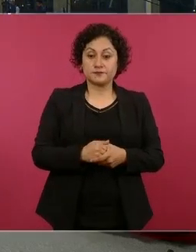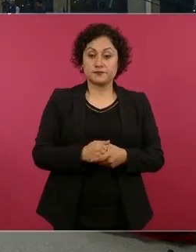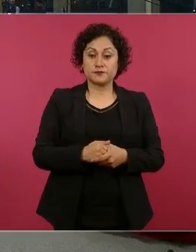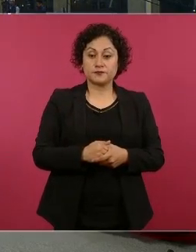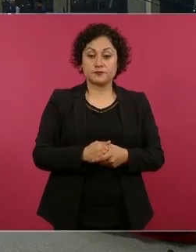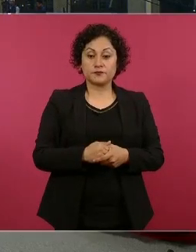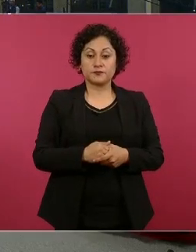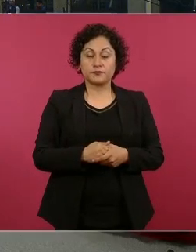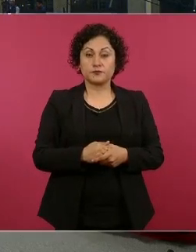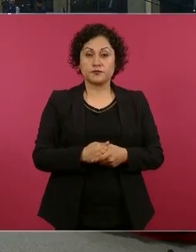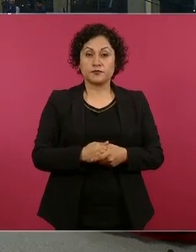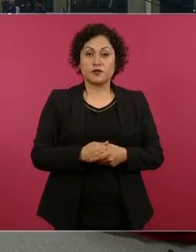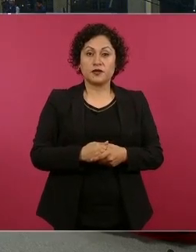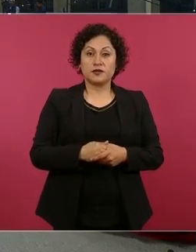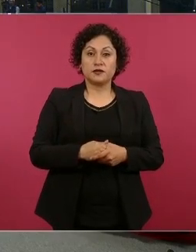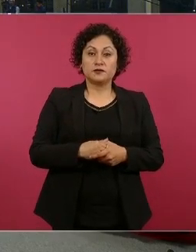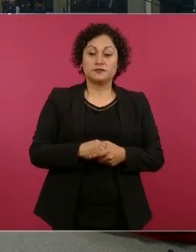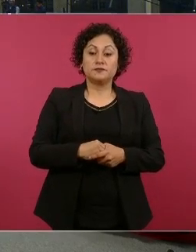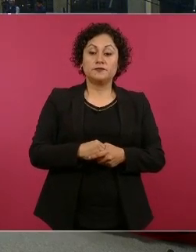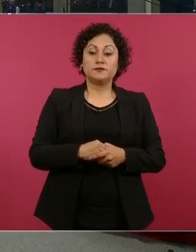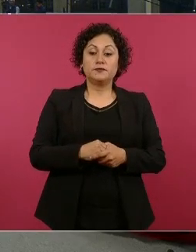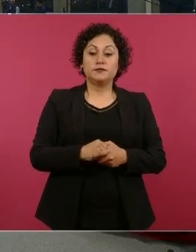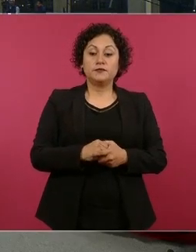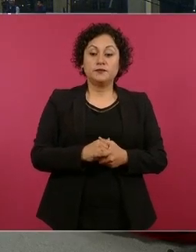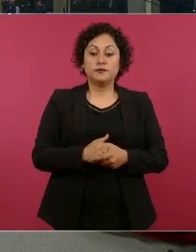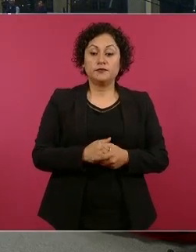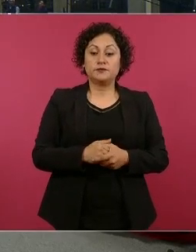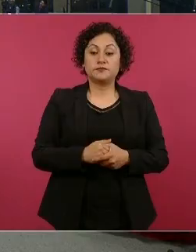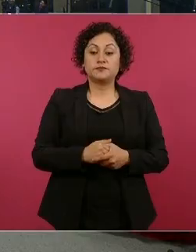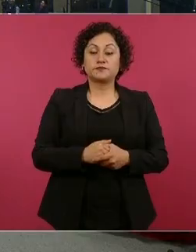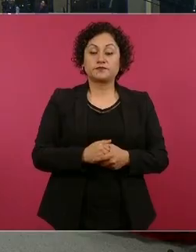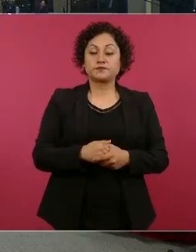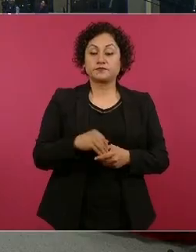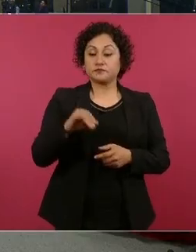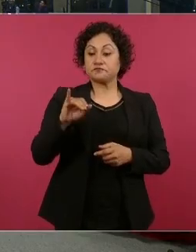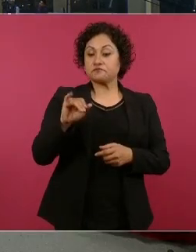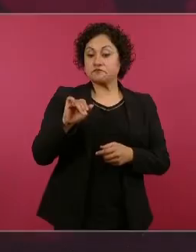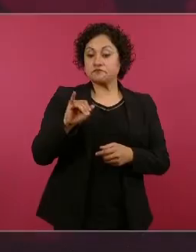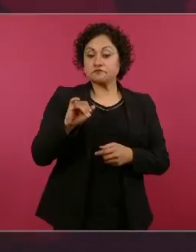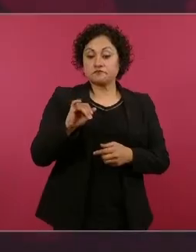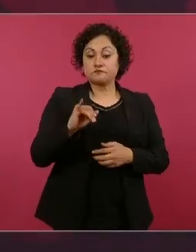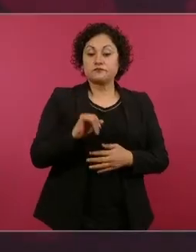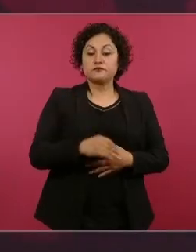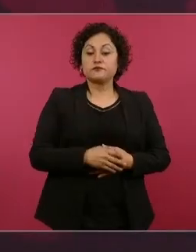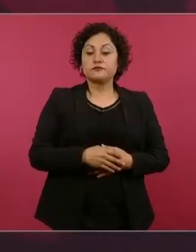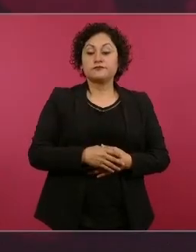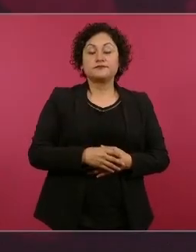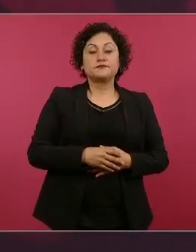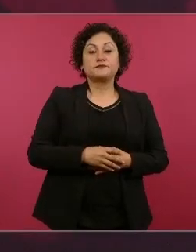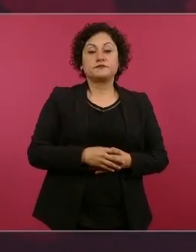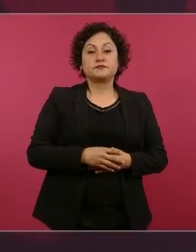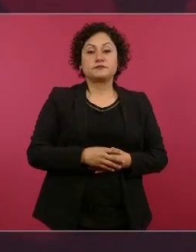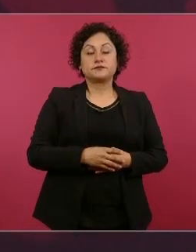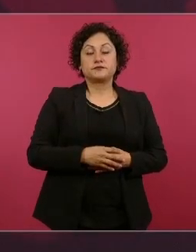Pues puede ser que sí, pero lo mejor es